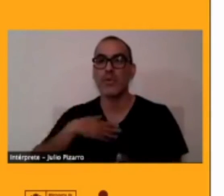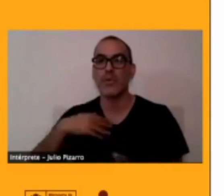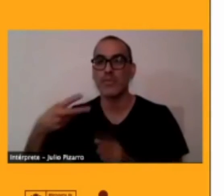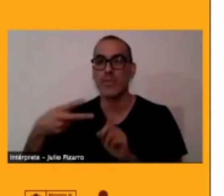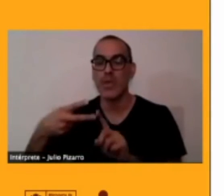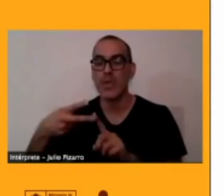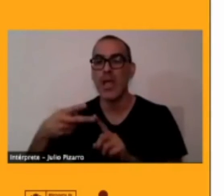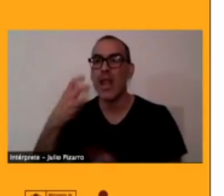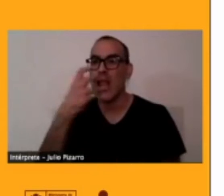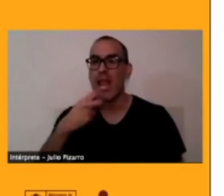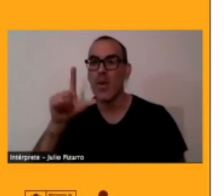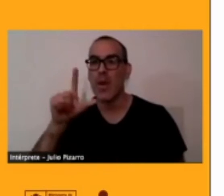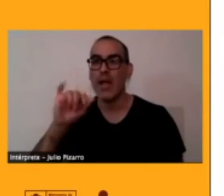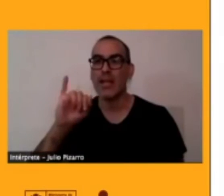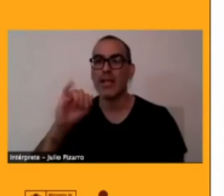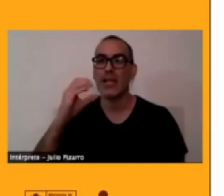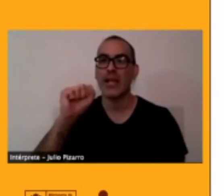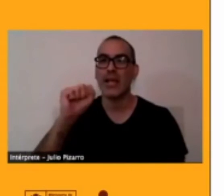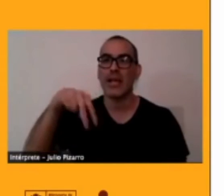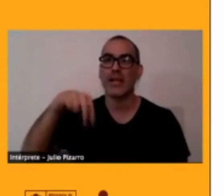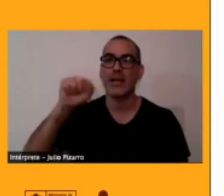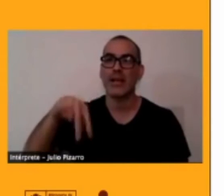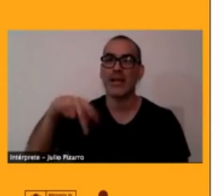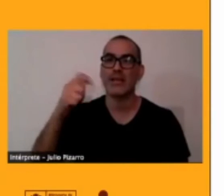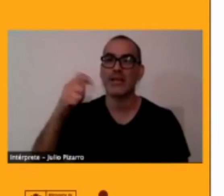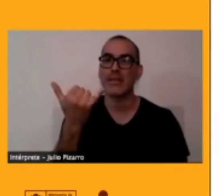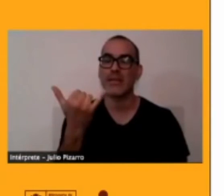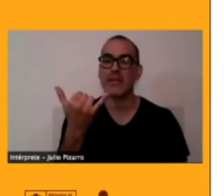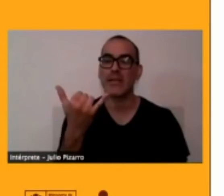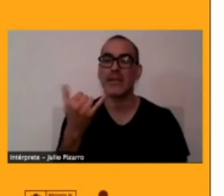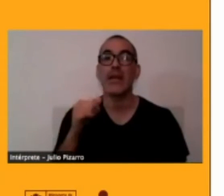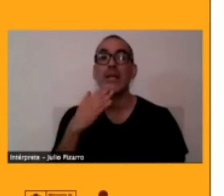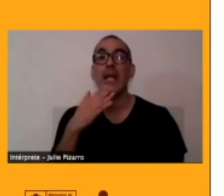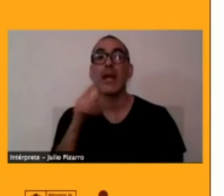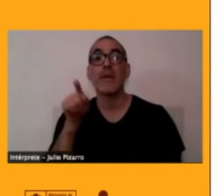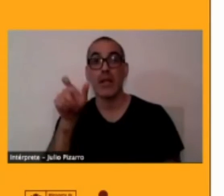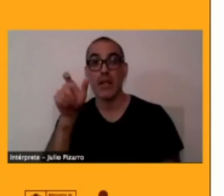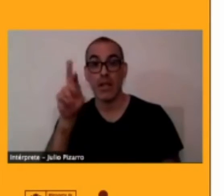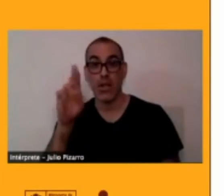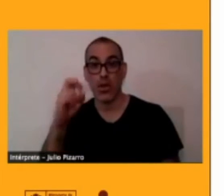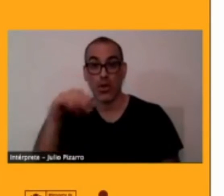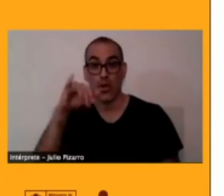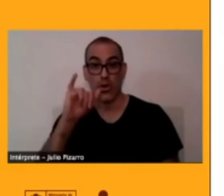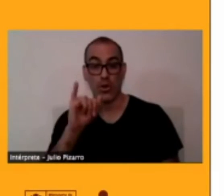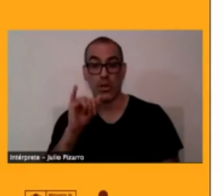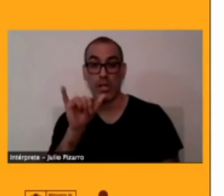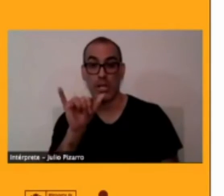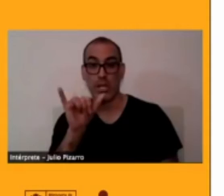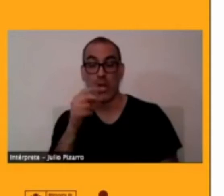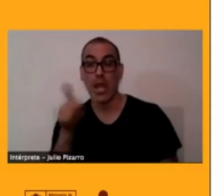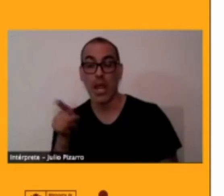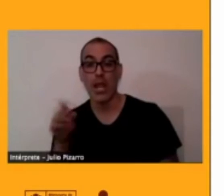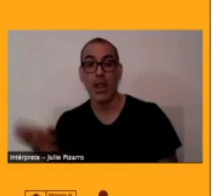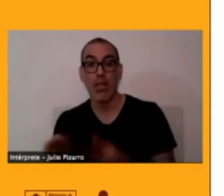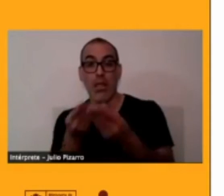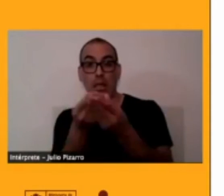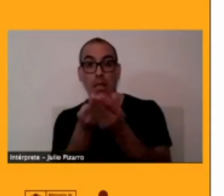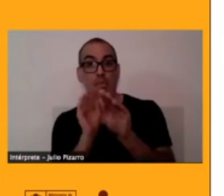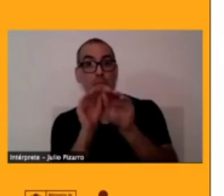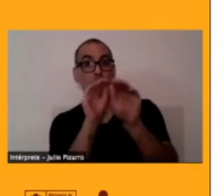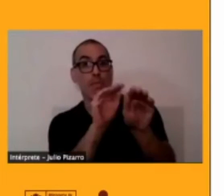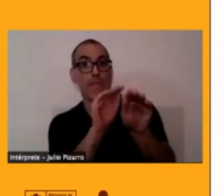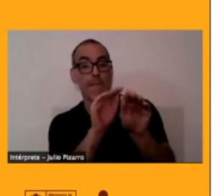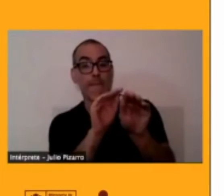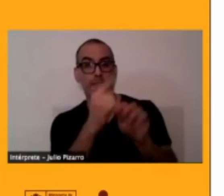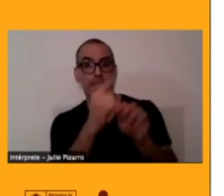Él además colabora con con el Museo de Arte Precolombino y hasta el día de hoy